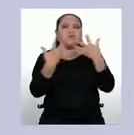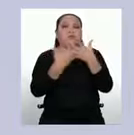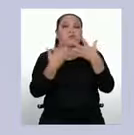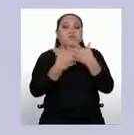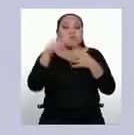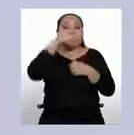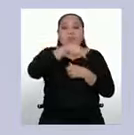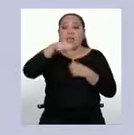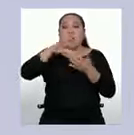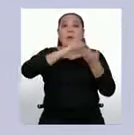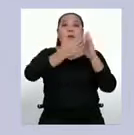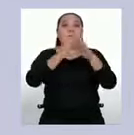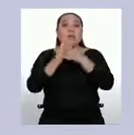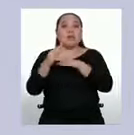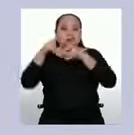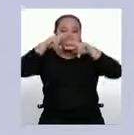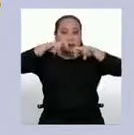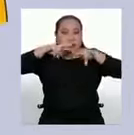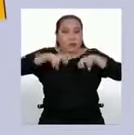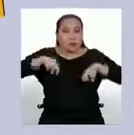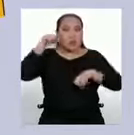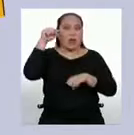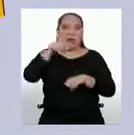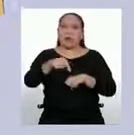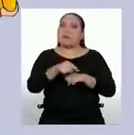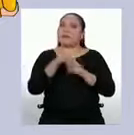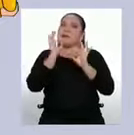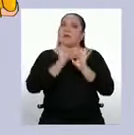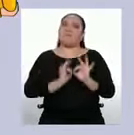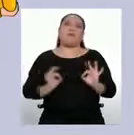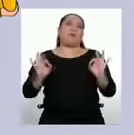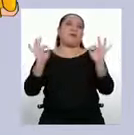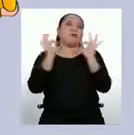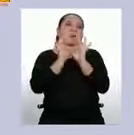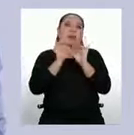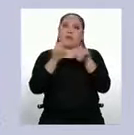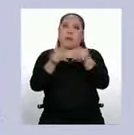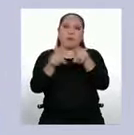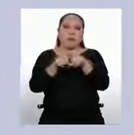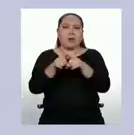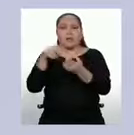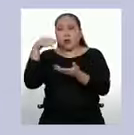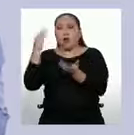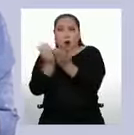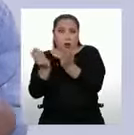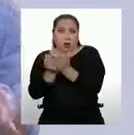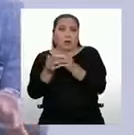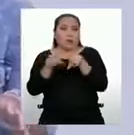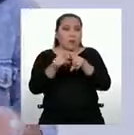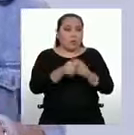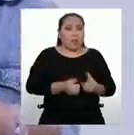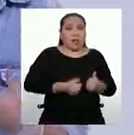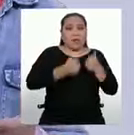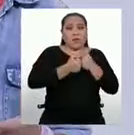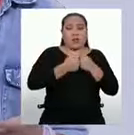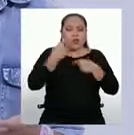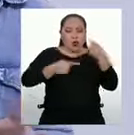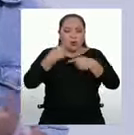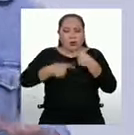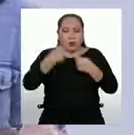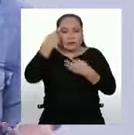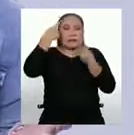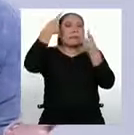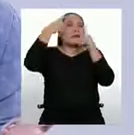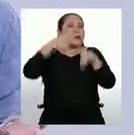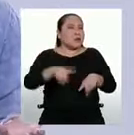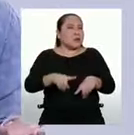en un estudio. Este aprendizaje es súper útil, no solamente en el colegio, sino también para la vida. Día a día tomamos decisiones y actuamos